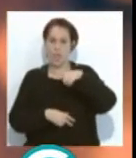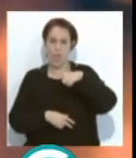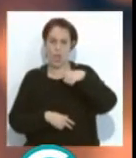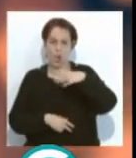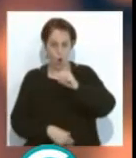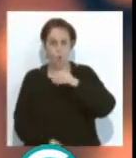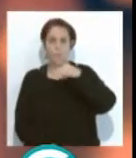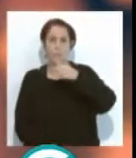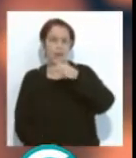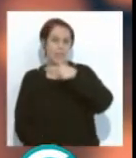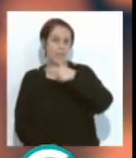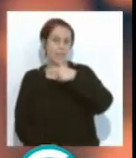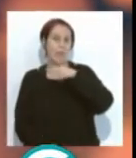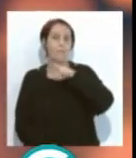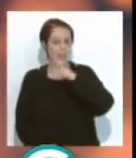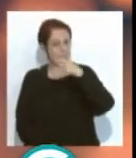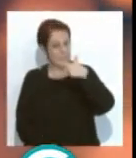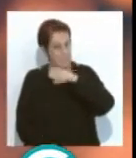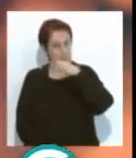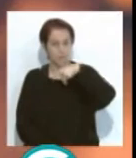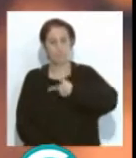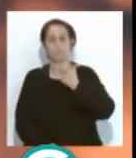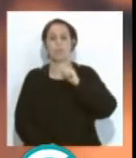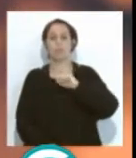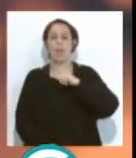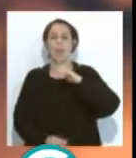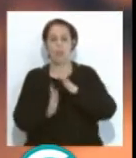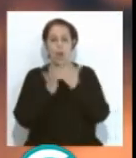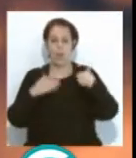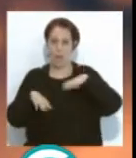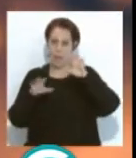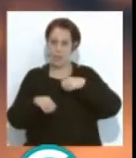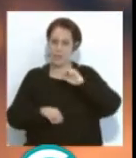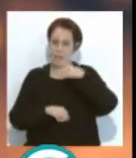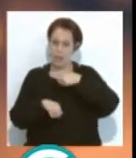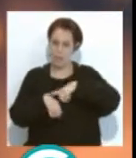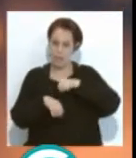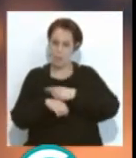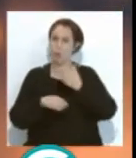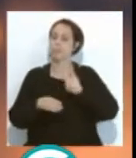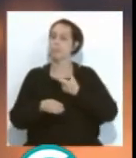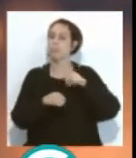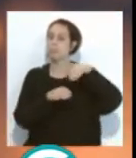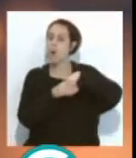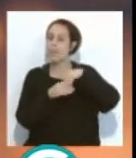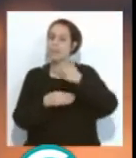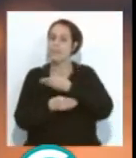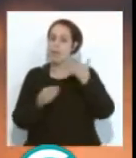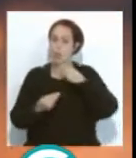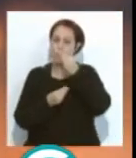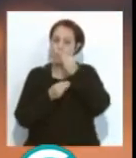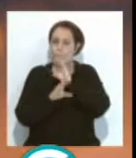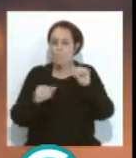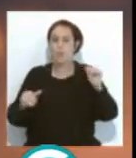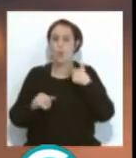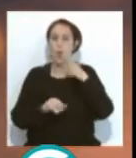Diario de Cádiz y el Tercer Tiempo, que no se me olvide y a cuyo el resto de componentes mandamos un besito muy fuerte, que son otros de... Un día tendremos que hacer la